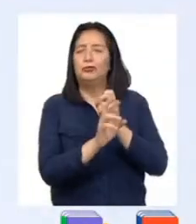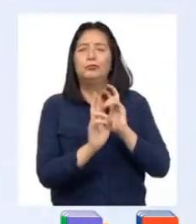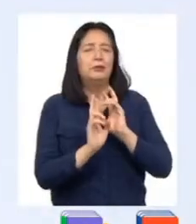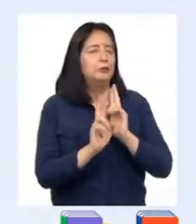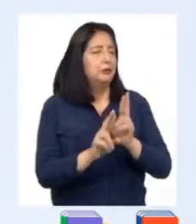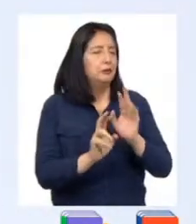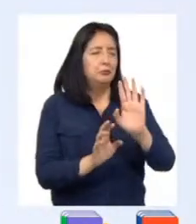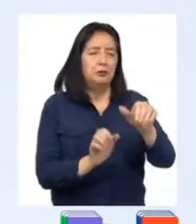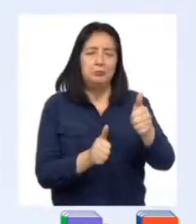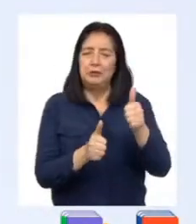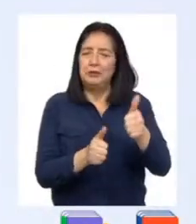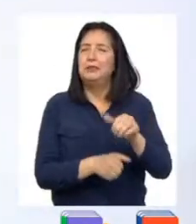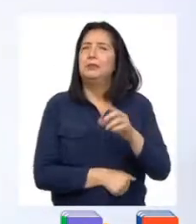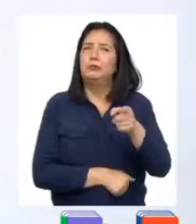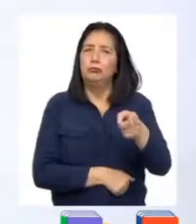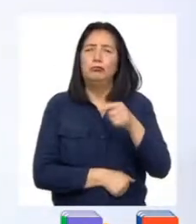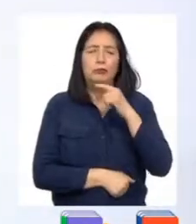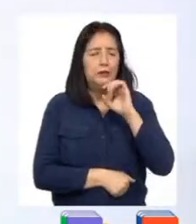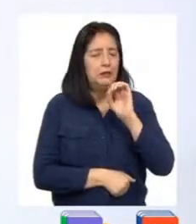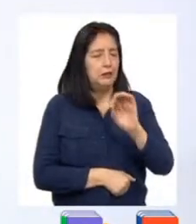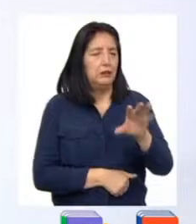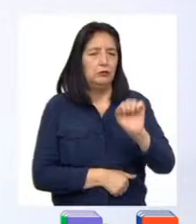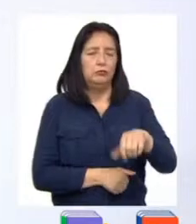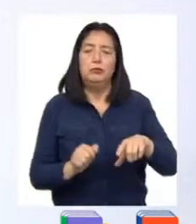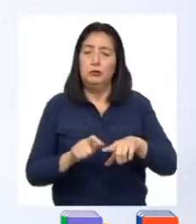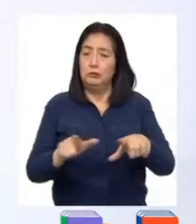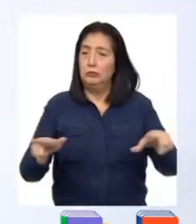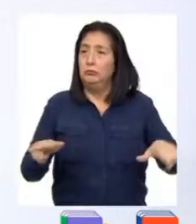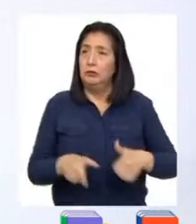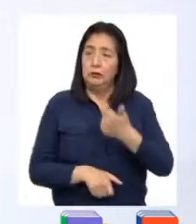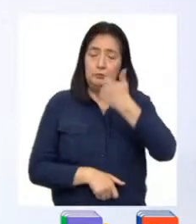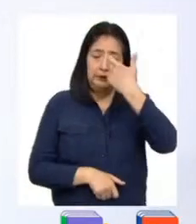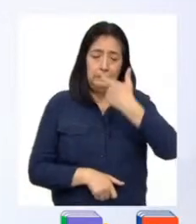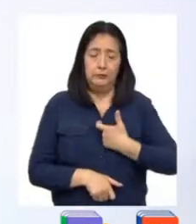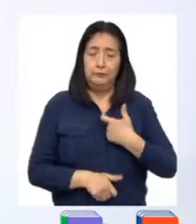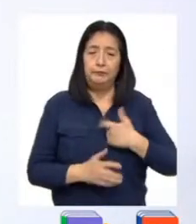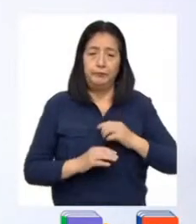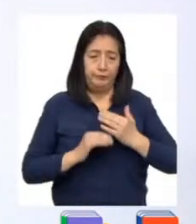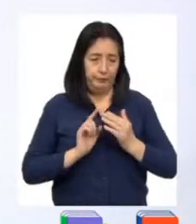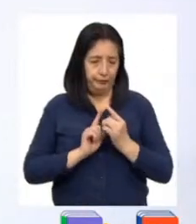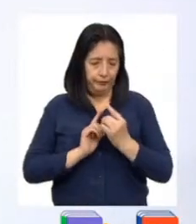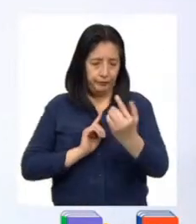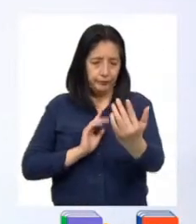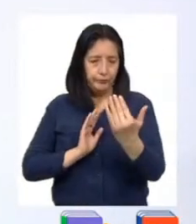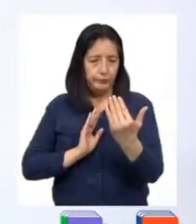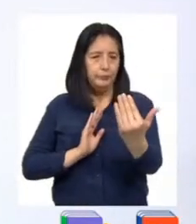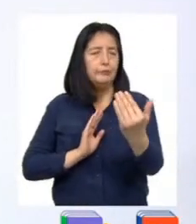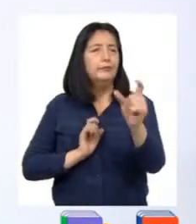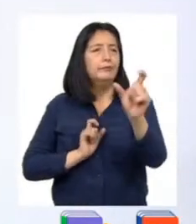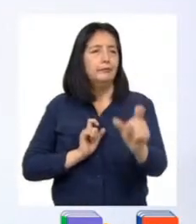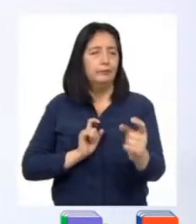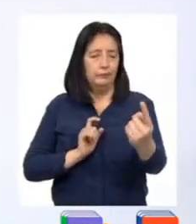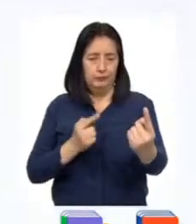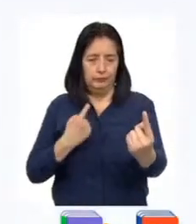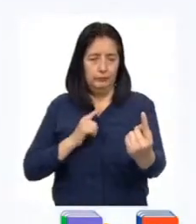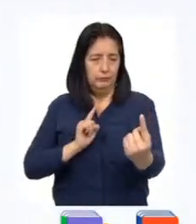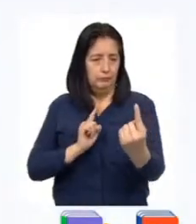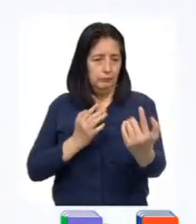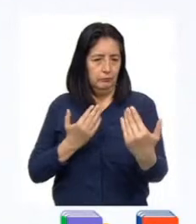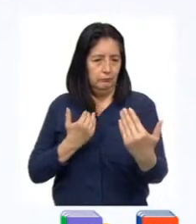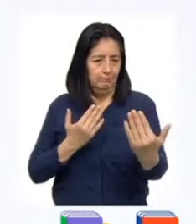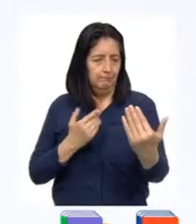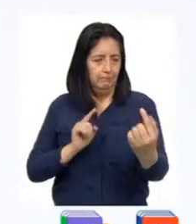Tal y como lo has dicho, el espacio personal es la distancia entre dos personas que interactúan.